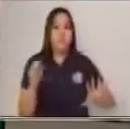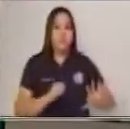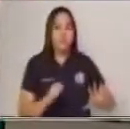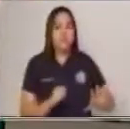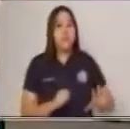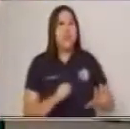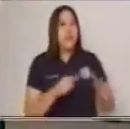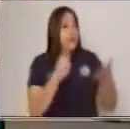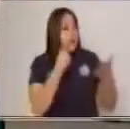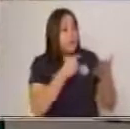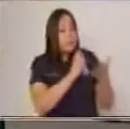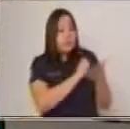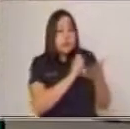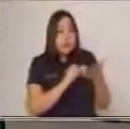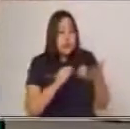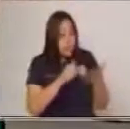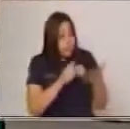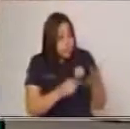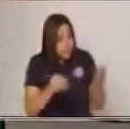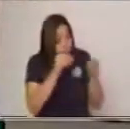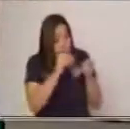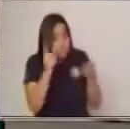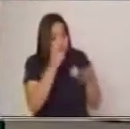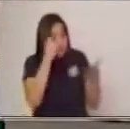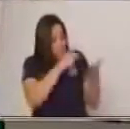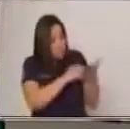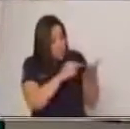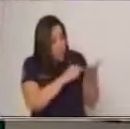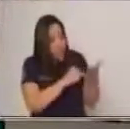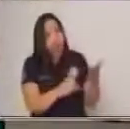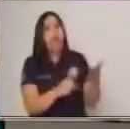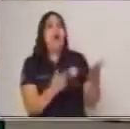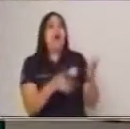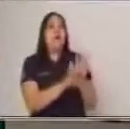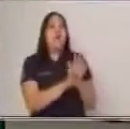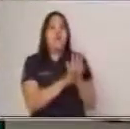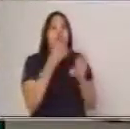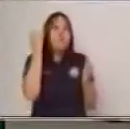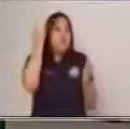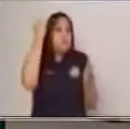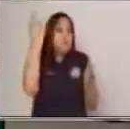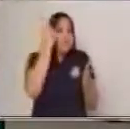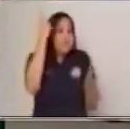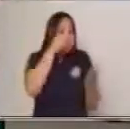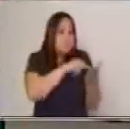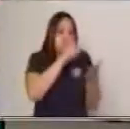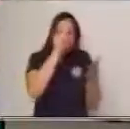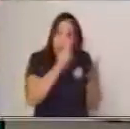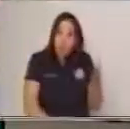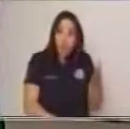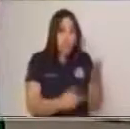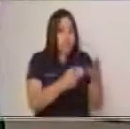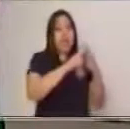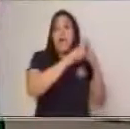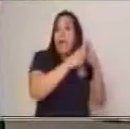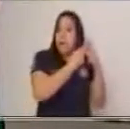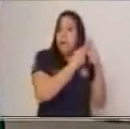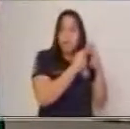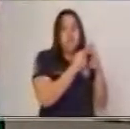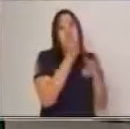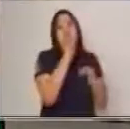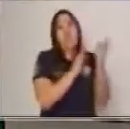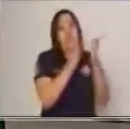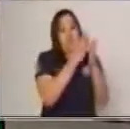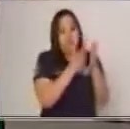parte esencial en que no está desarrollada en un mismo lugar. La idea principal puede estar al inicio, puede estar